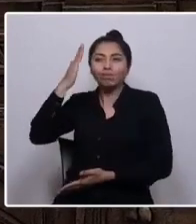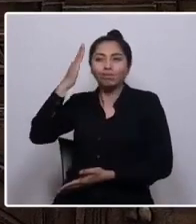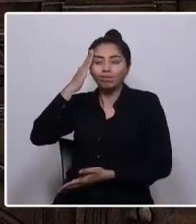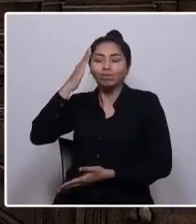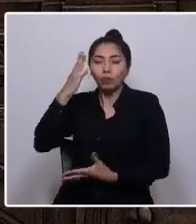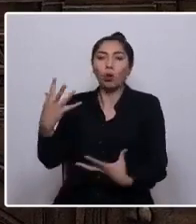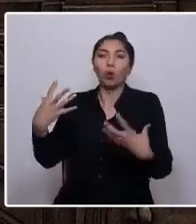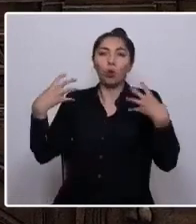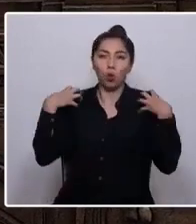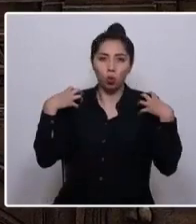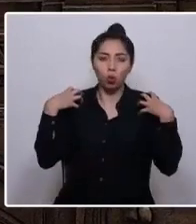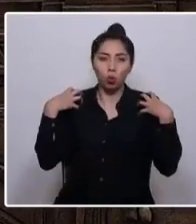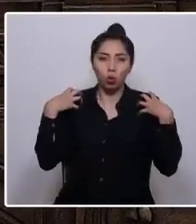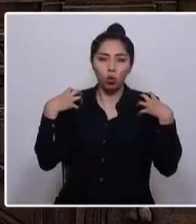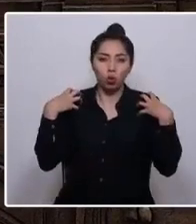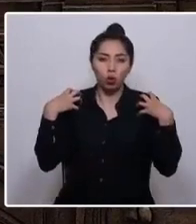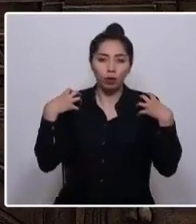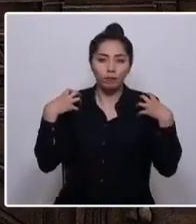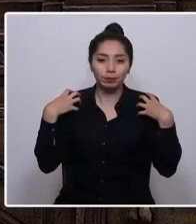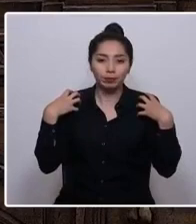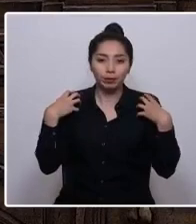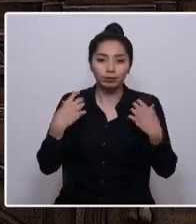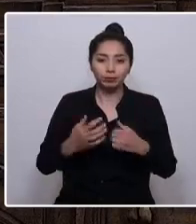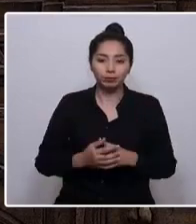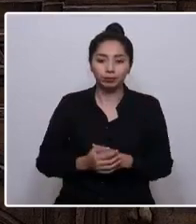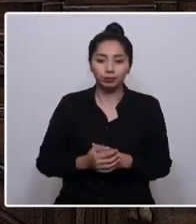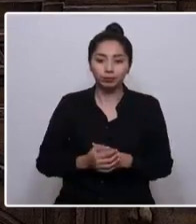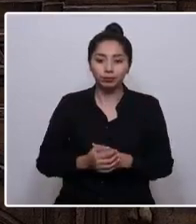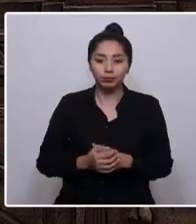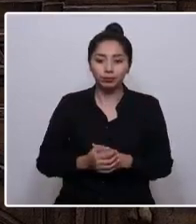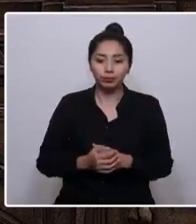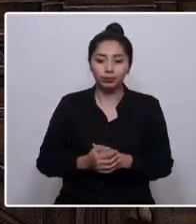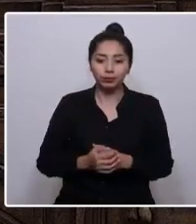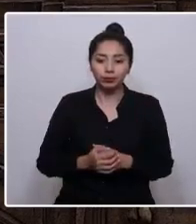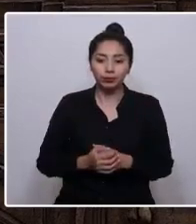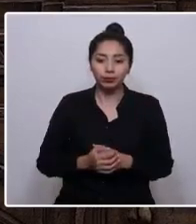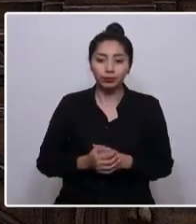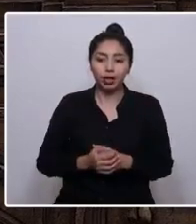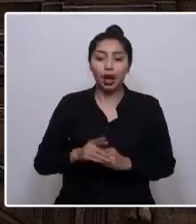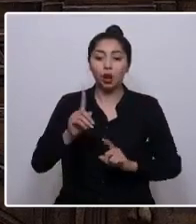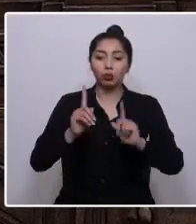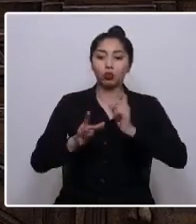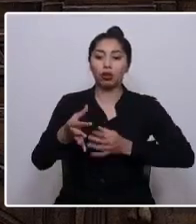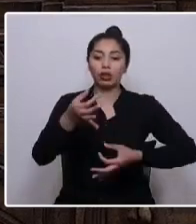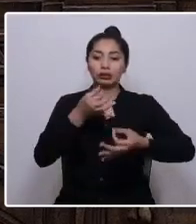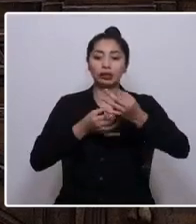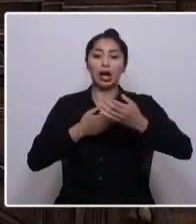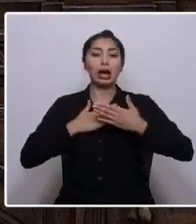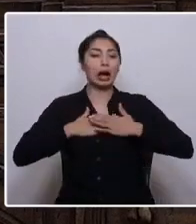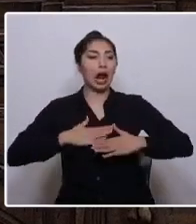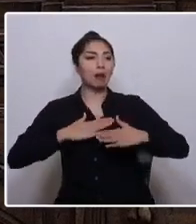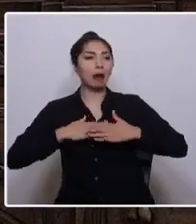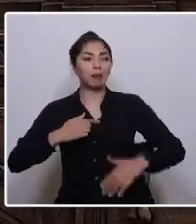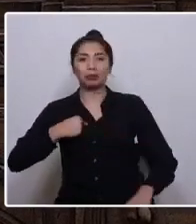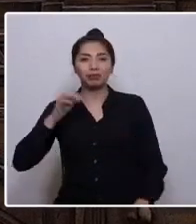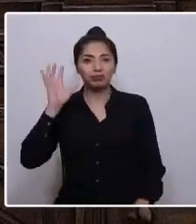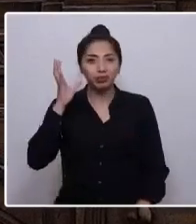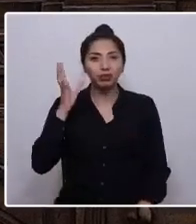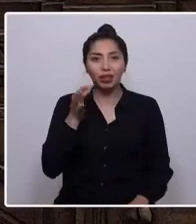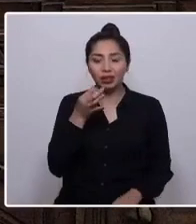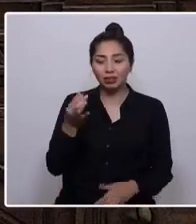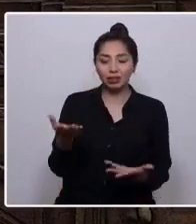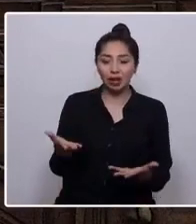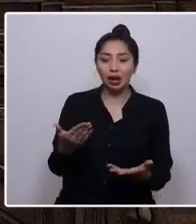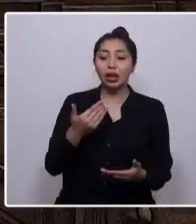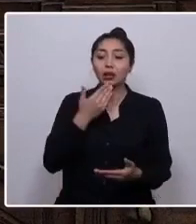Para mí lo que llaman calma es vocablo sin sentido, decía Violeta. Tenemos la oportunidad de consagrar nuestro compromiso con un horizonte